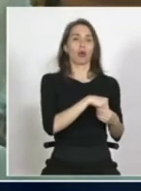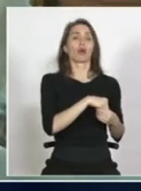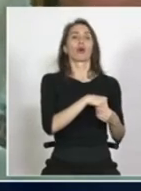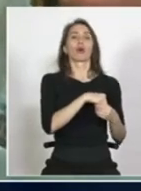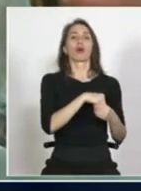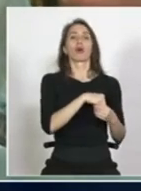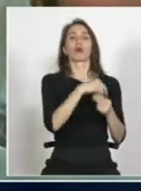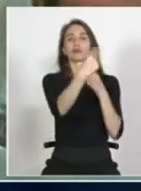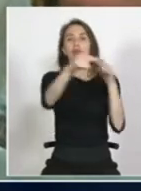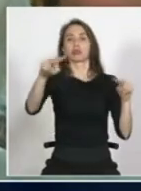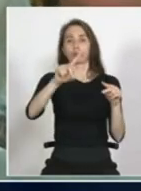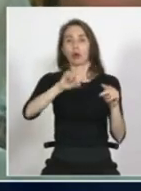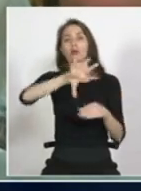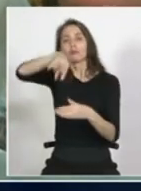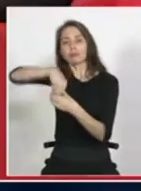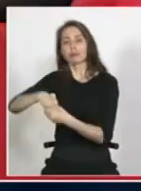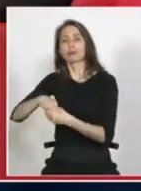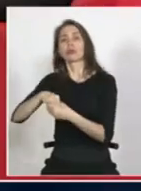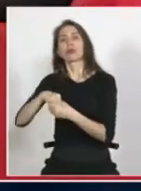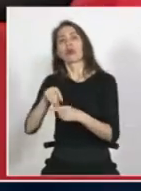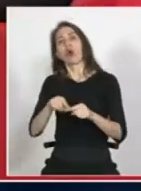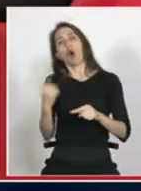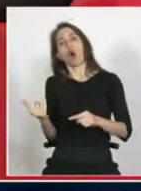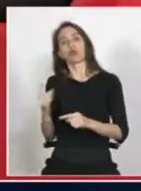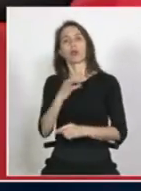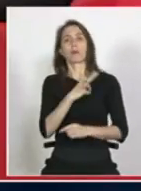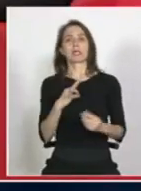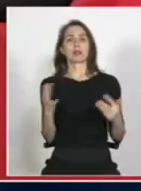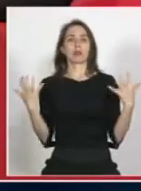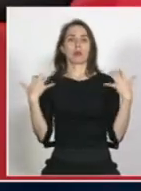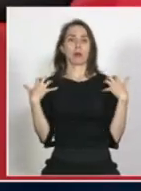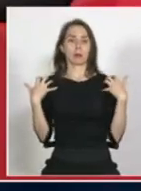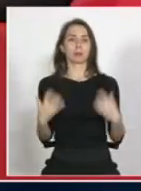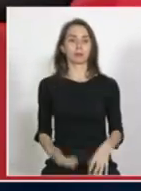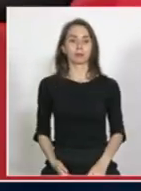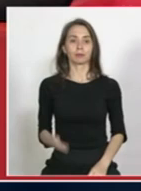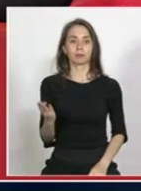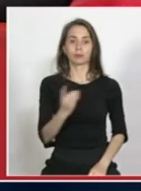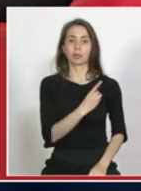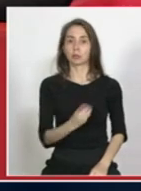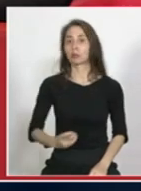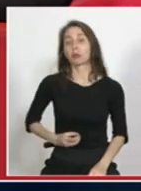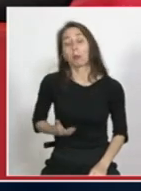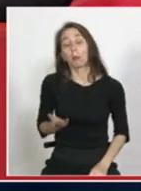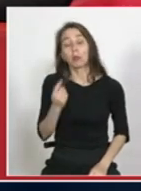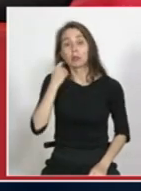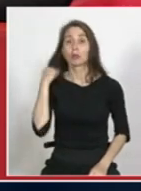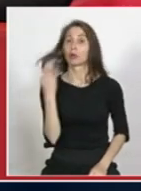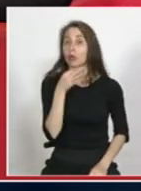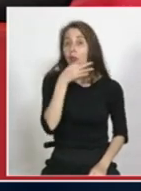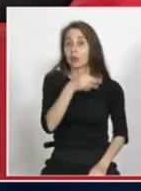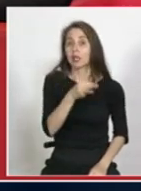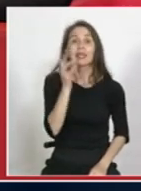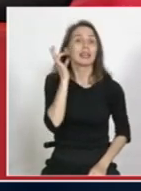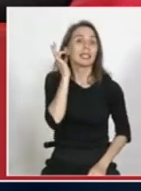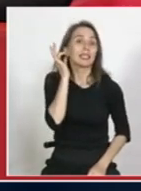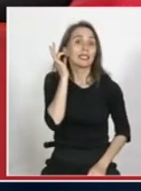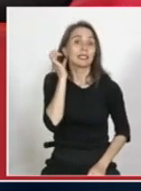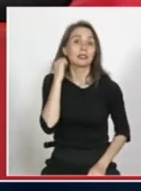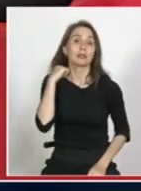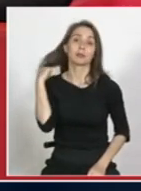ministerio gracias diputada no simplemente decirle a iris que